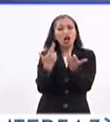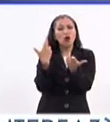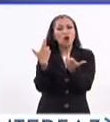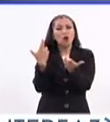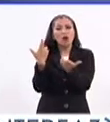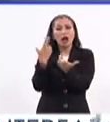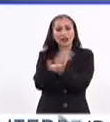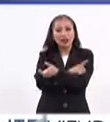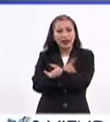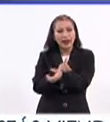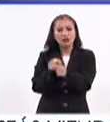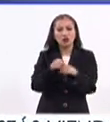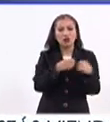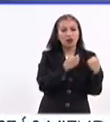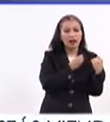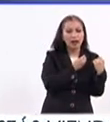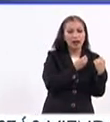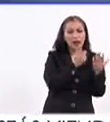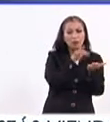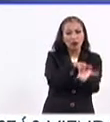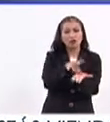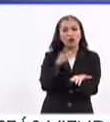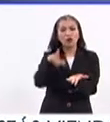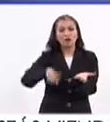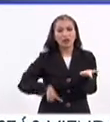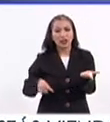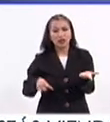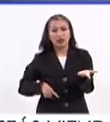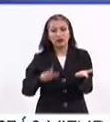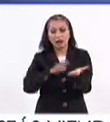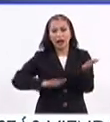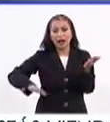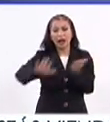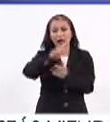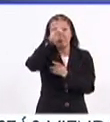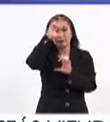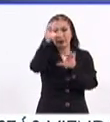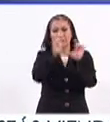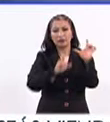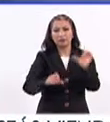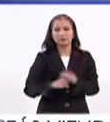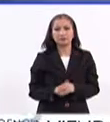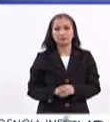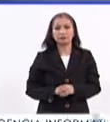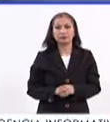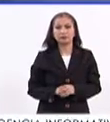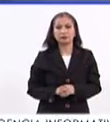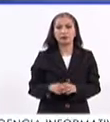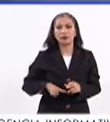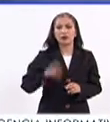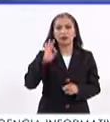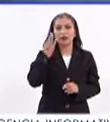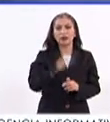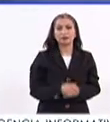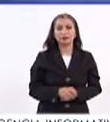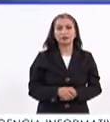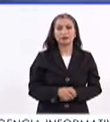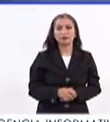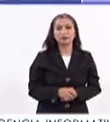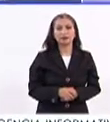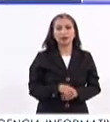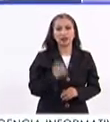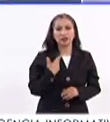delegación, que te ofrece el mismo Estado, hablando ya a nivel república, y por supuesto el gobierno federal. Creo que